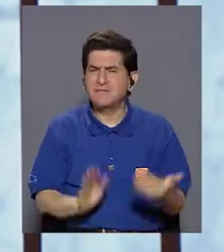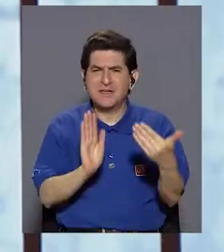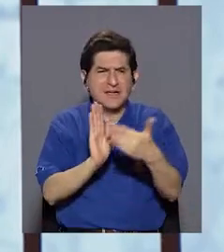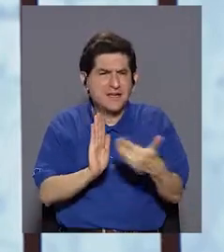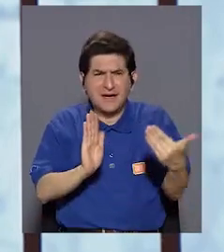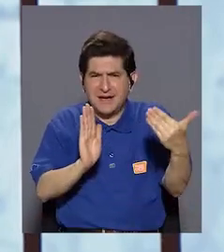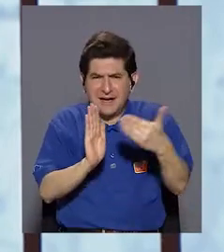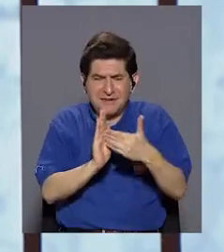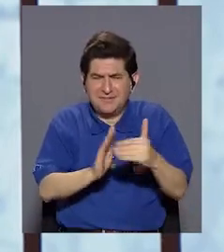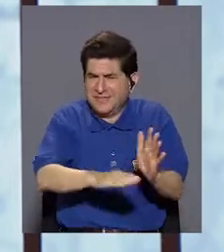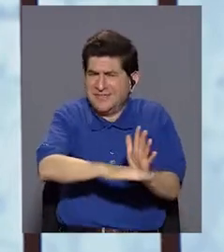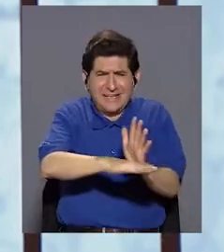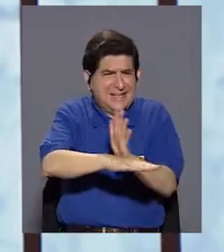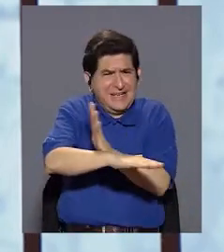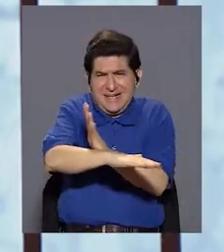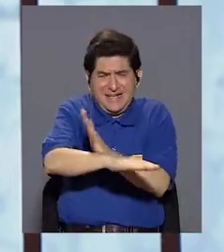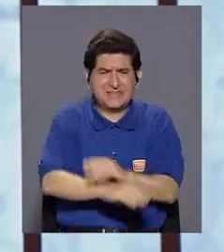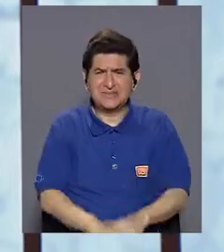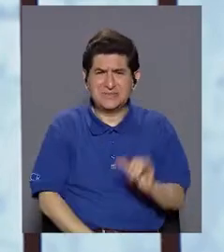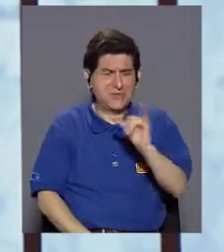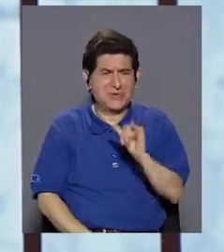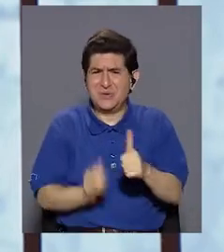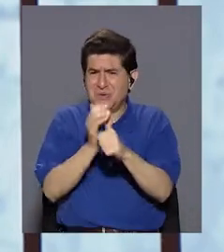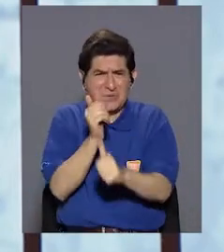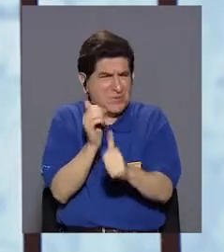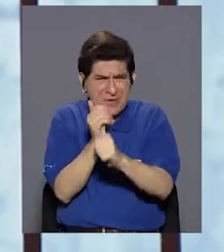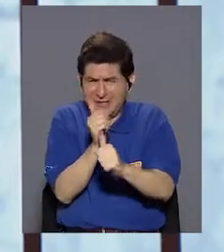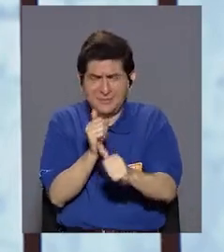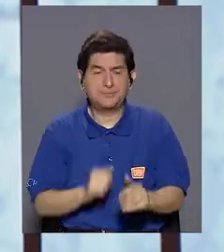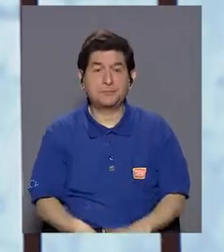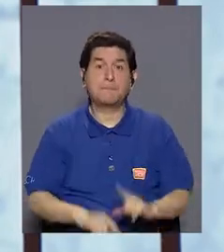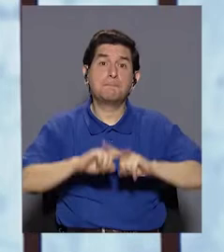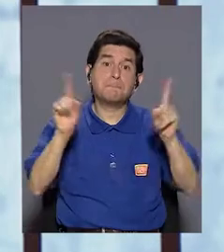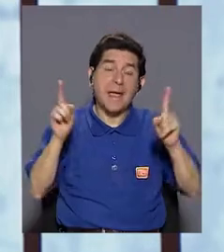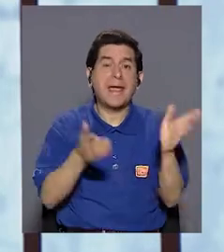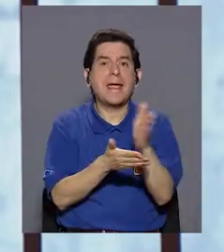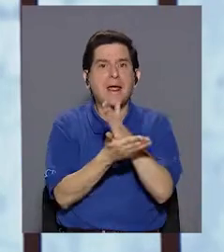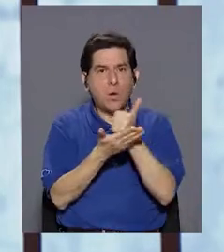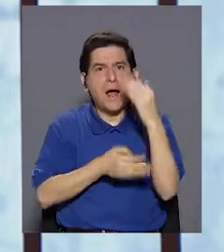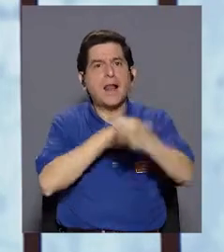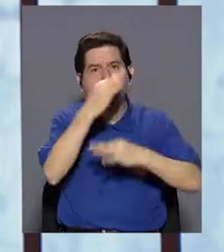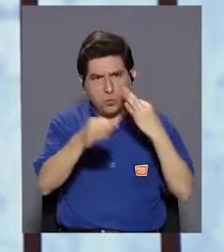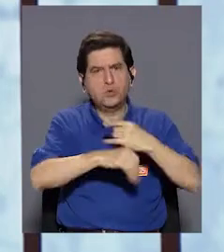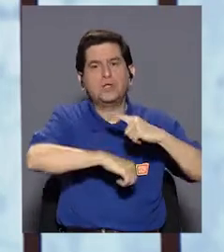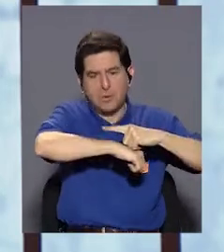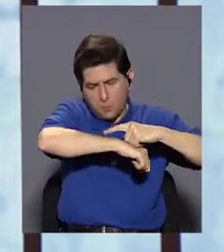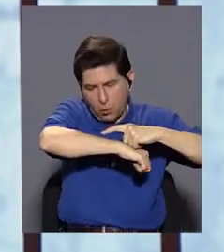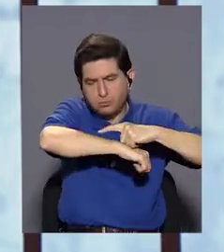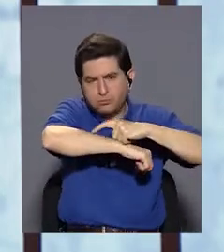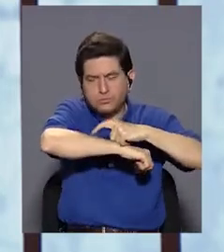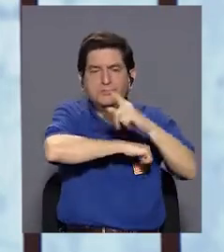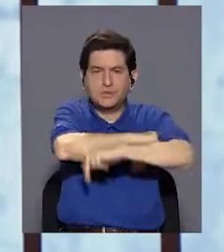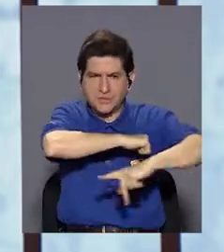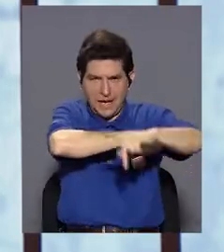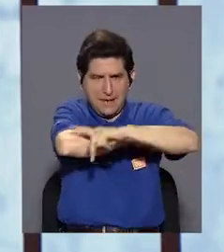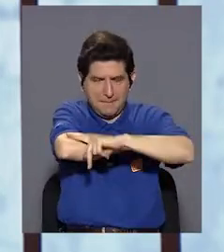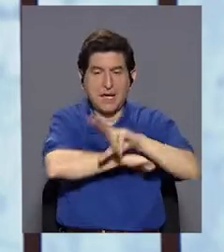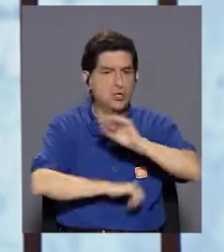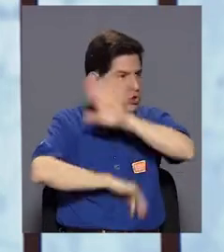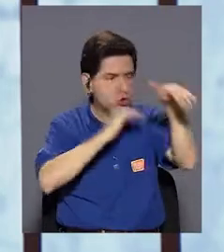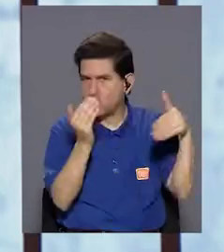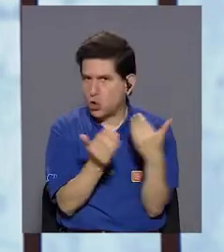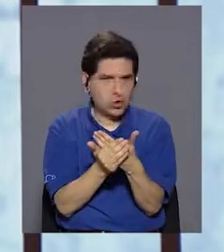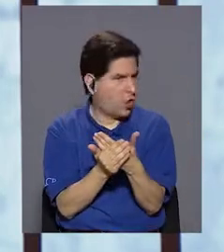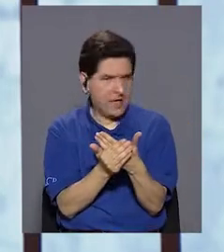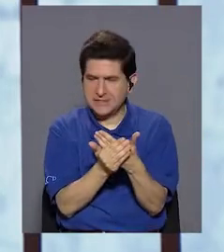que le dé asco, como que fuera excremento de algo, no. El problema es que hay algunas babosas que hay en el país, que